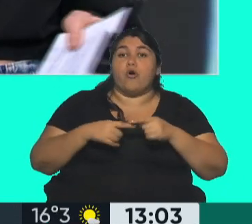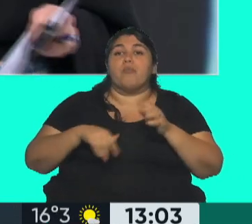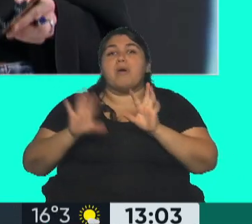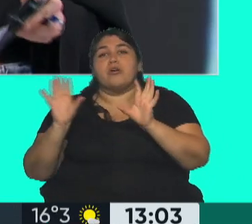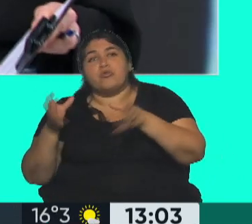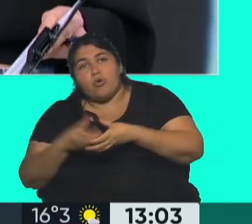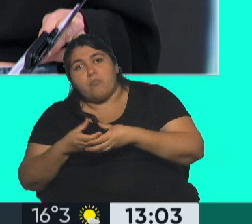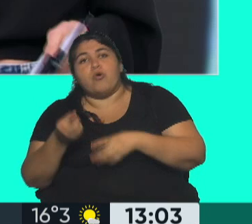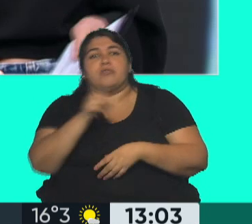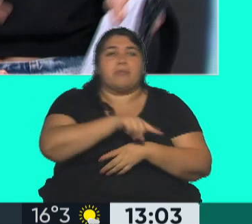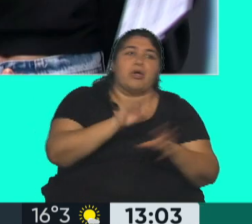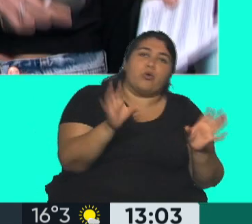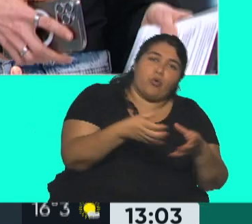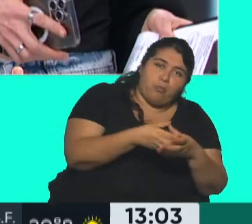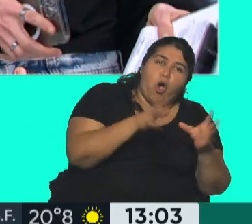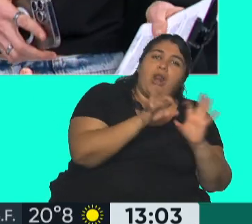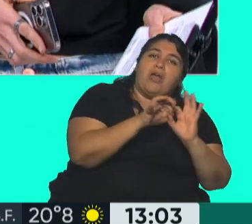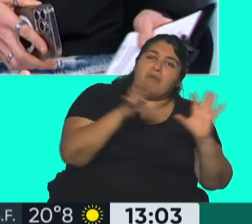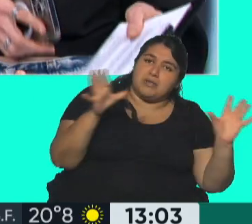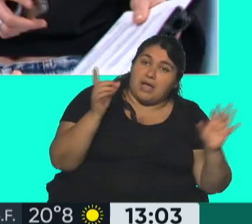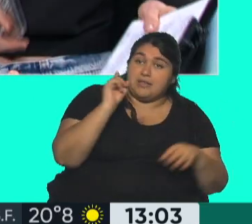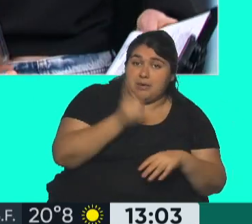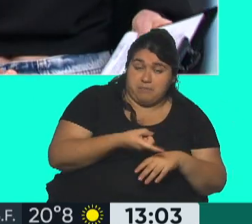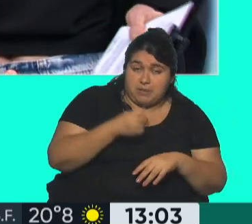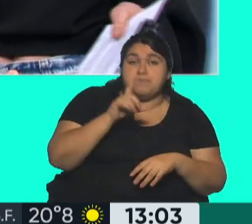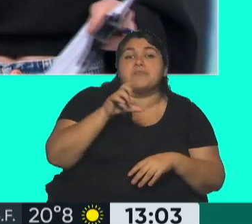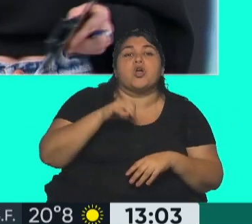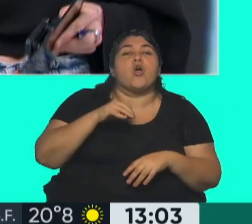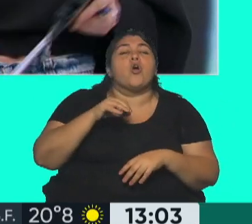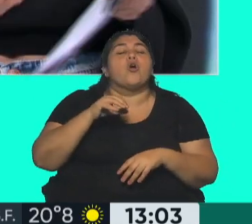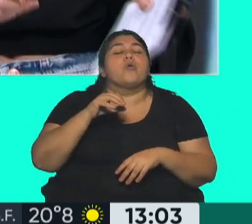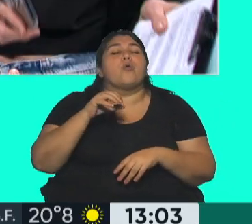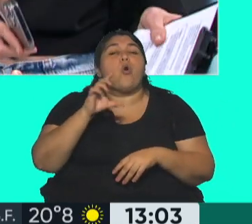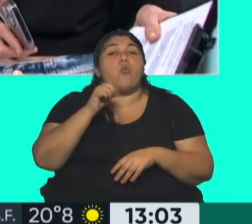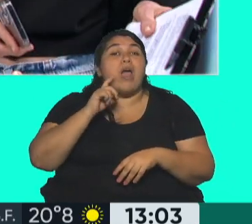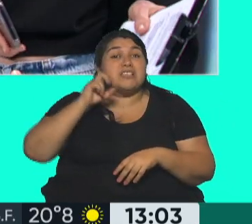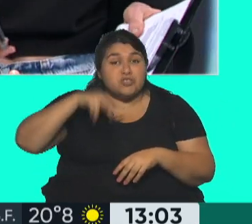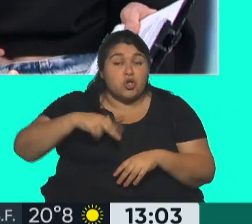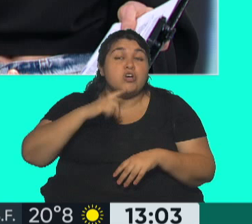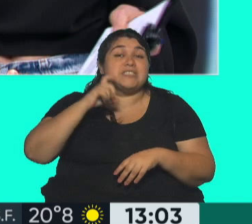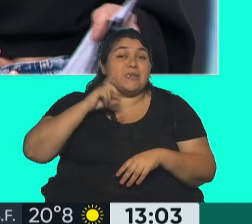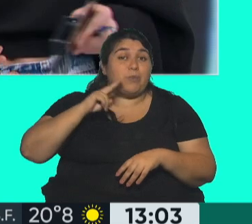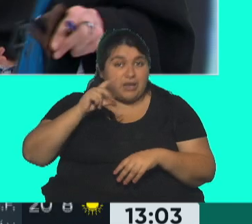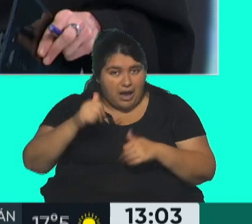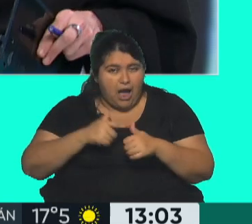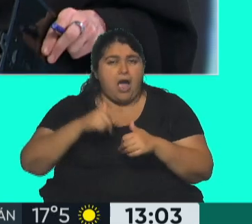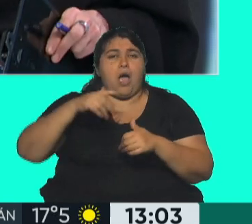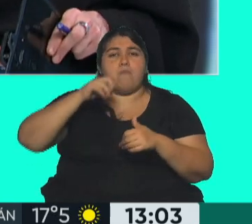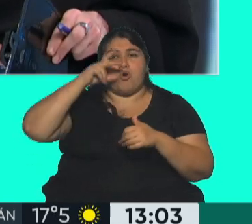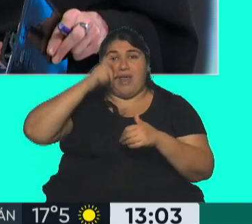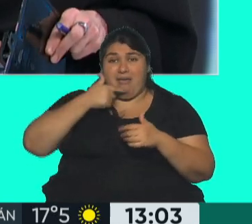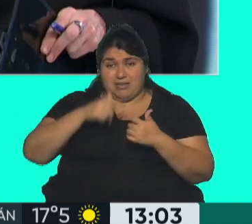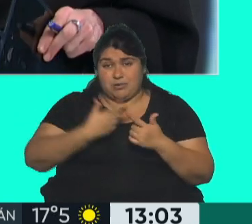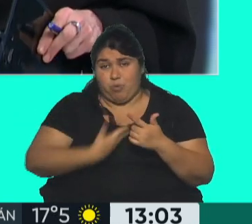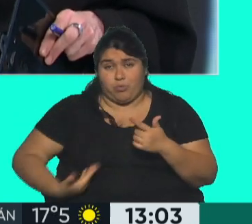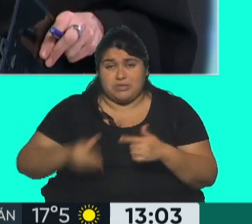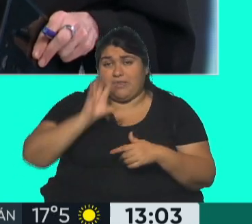libertarios se está incomodando mucho a la coalición cívica, lo ha dicho Elisa Carrió. También a Gerardo Morales, el gobernador de la